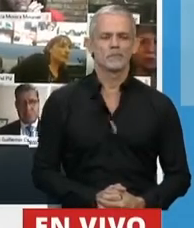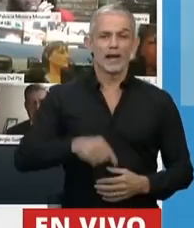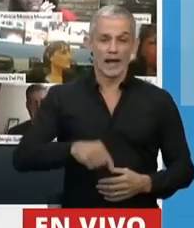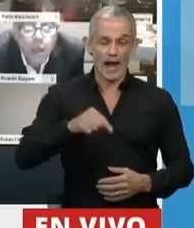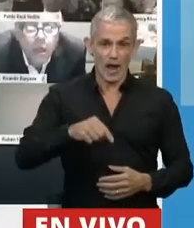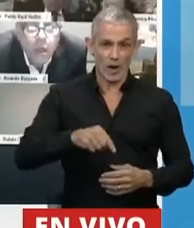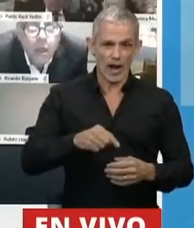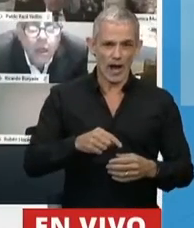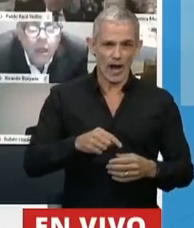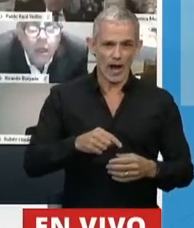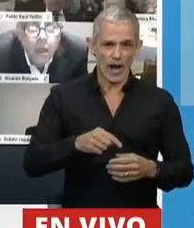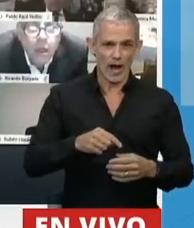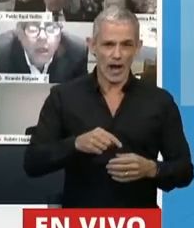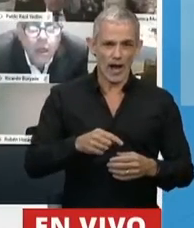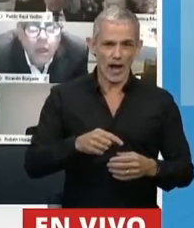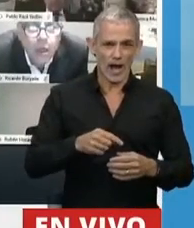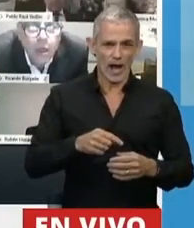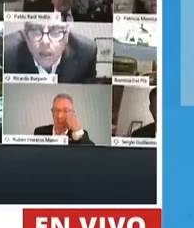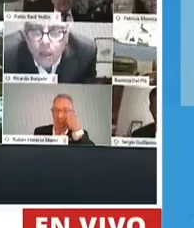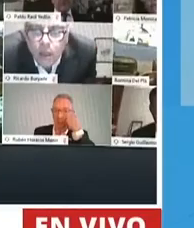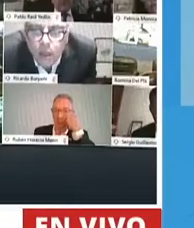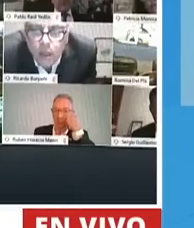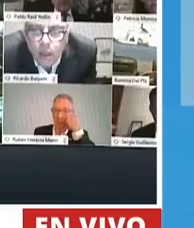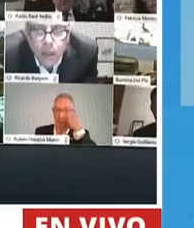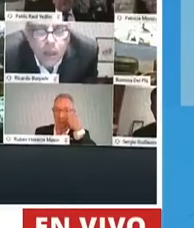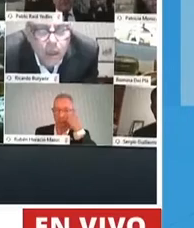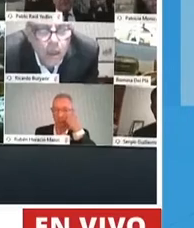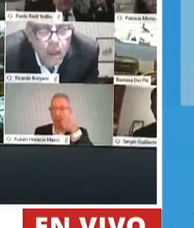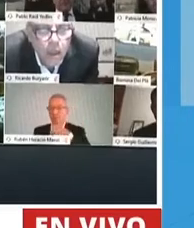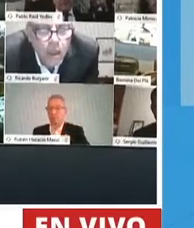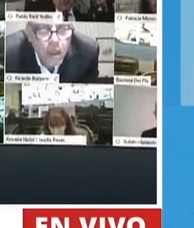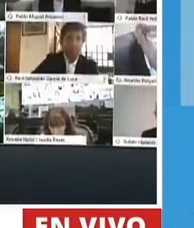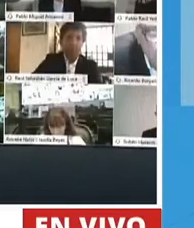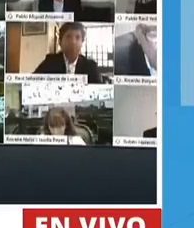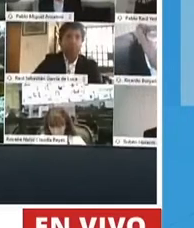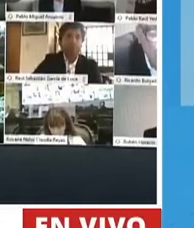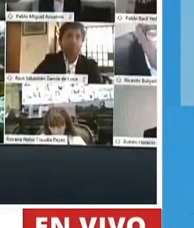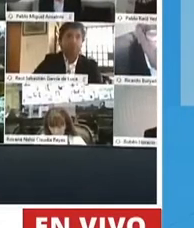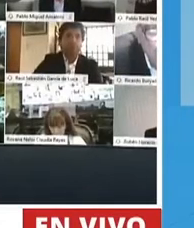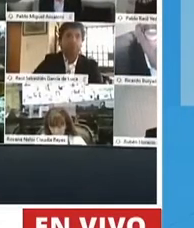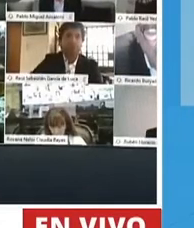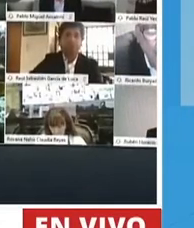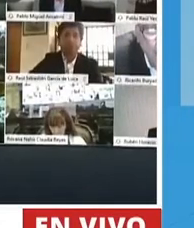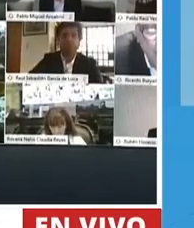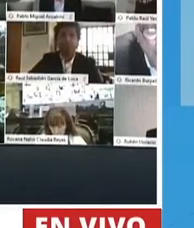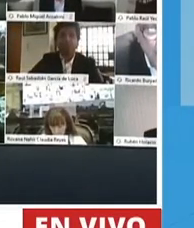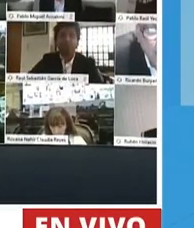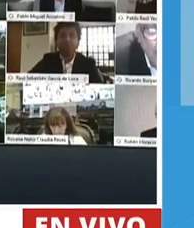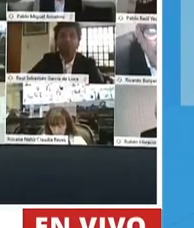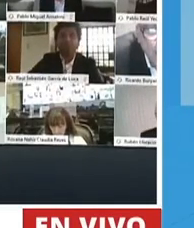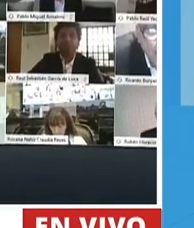Para apartamiento del reglamento tiene la palabra la diputada Los Penatos, 30 segundos y después el diputado Mena.